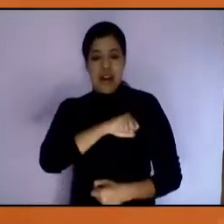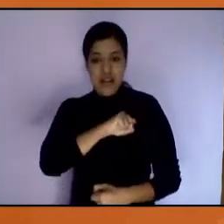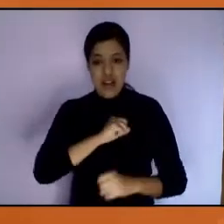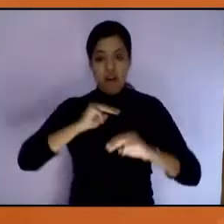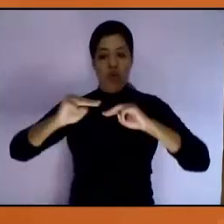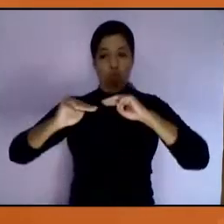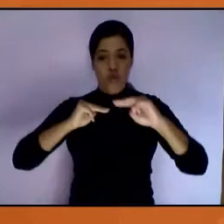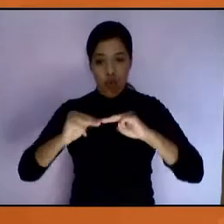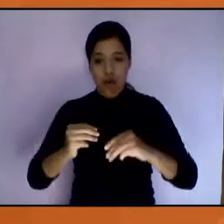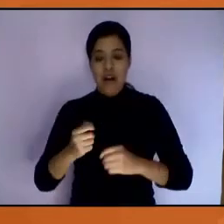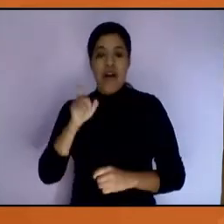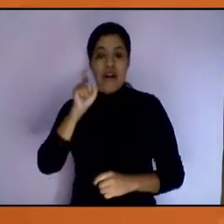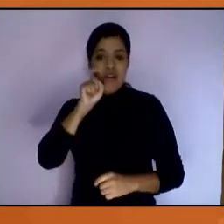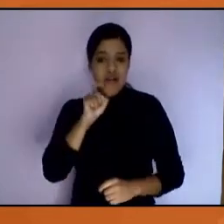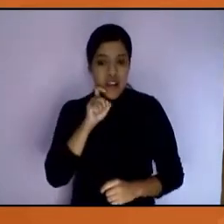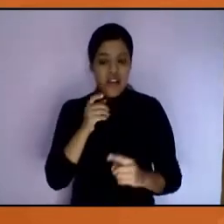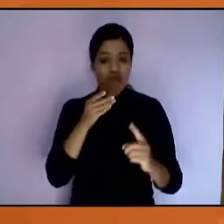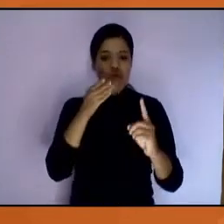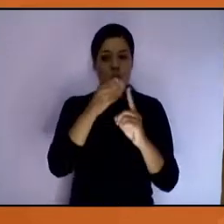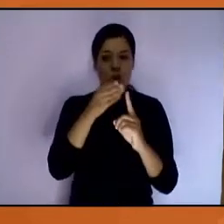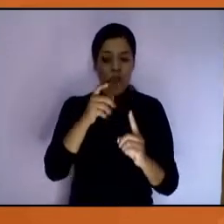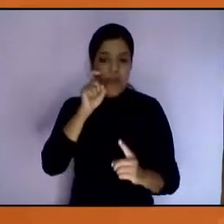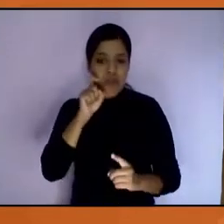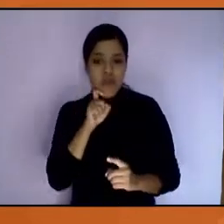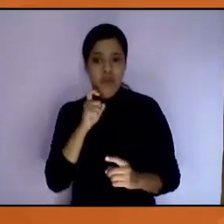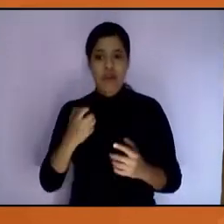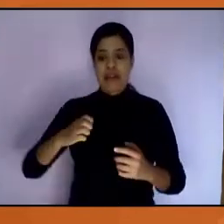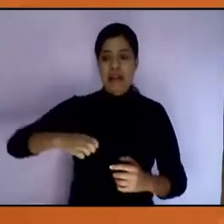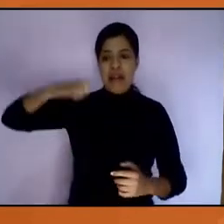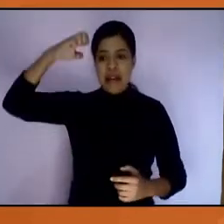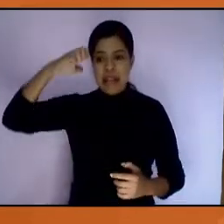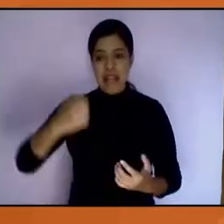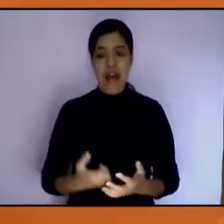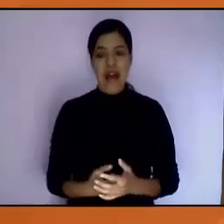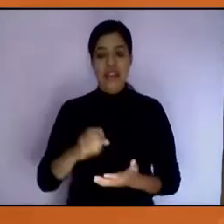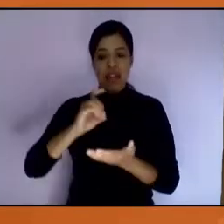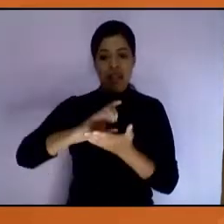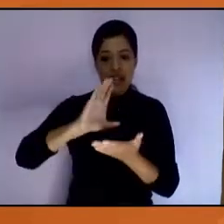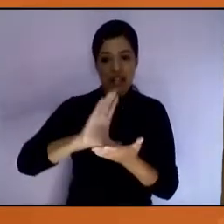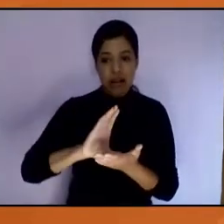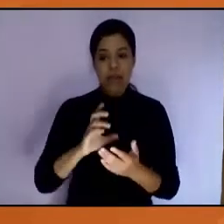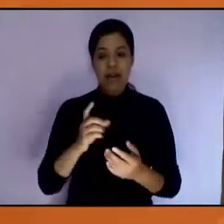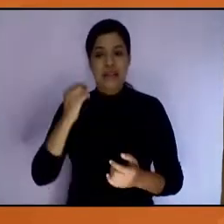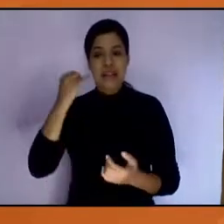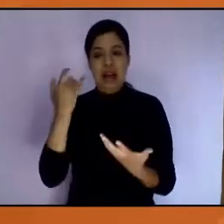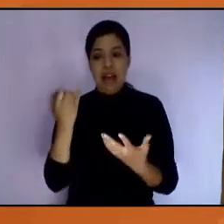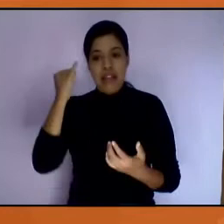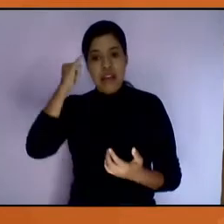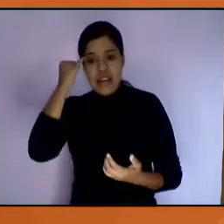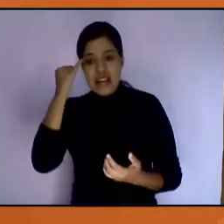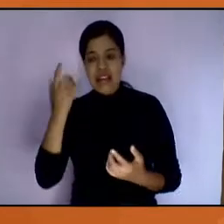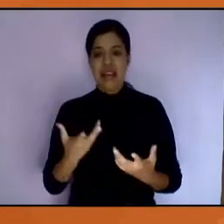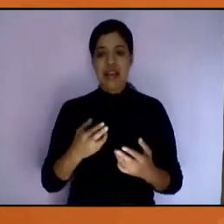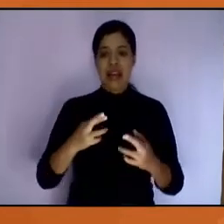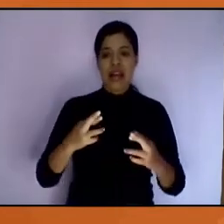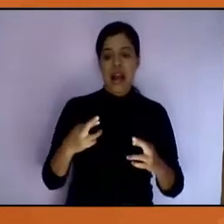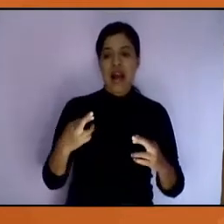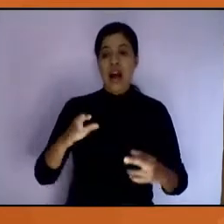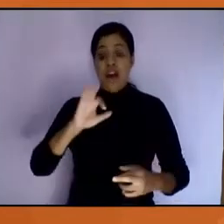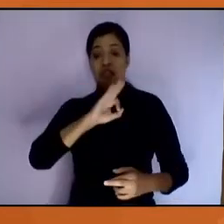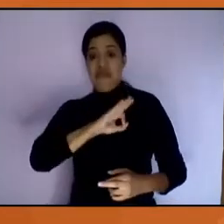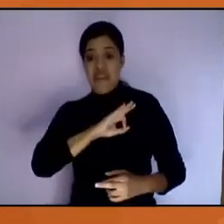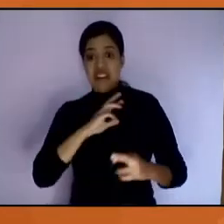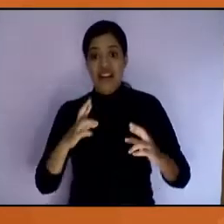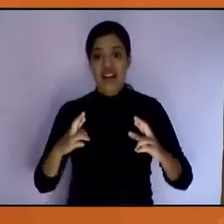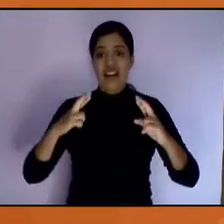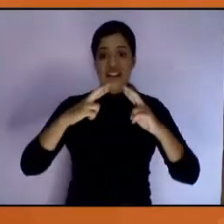orientación sexual, edad y discapacidad, origen étnico, religión u otras condiciones. Esto es muy importante. finalmente,